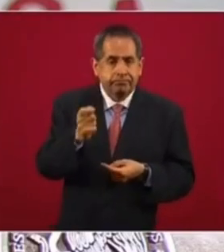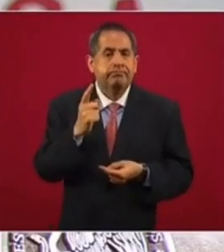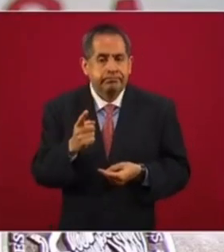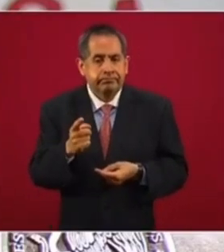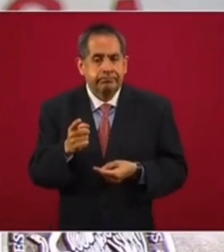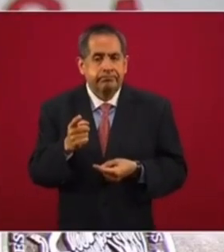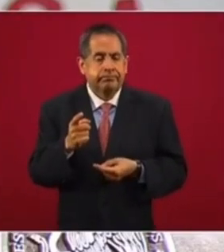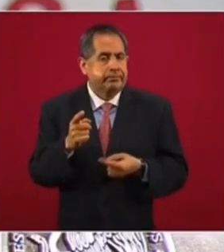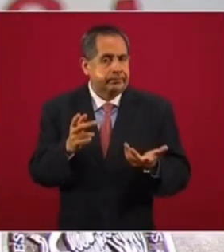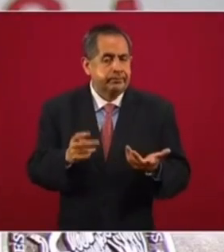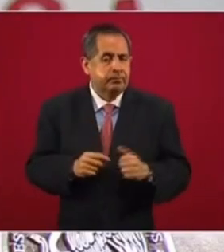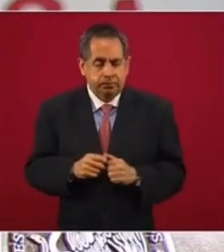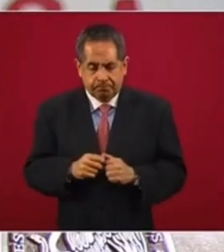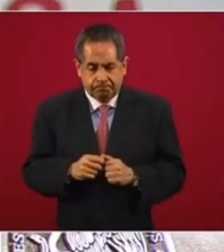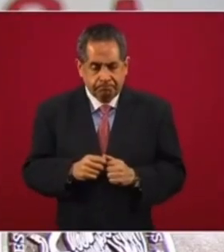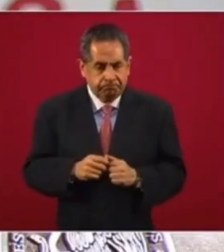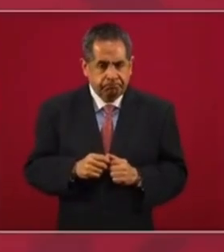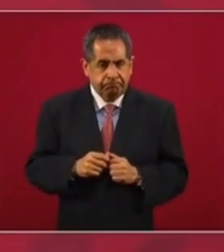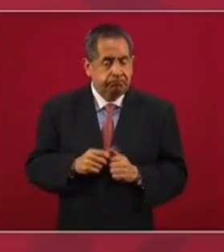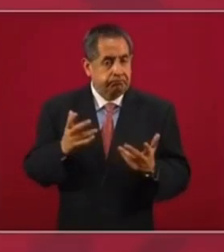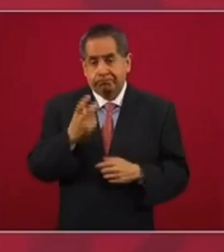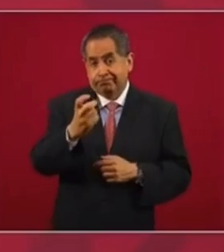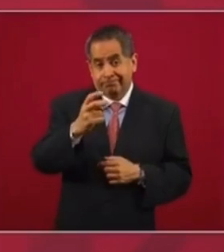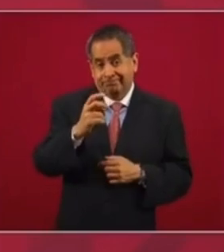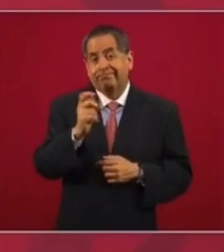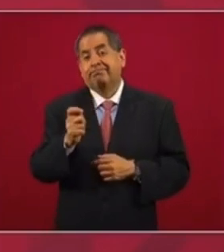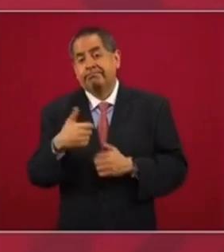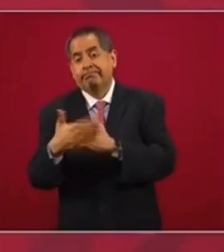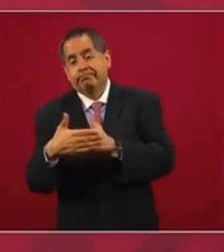ese factor,